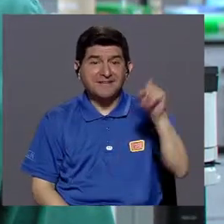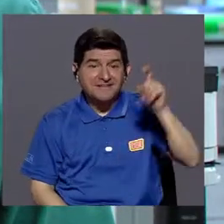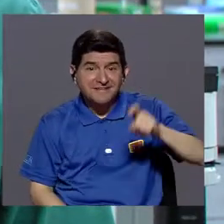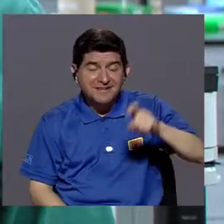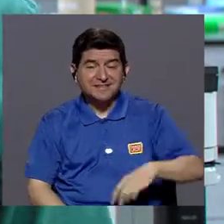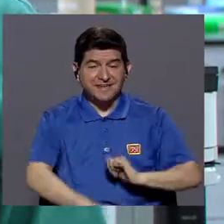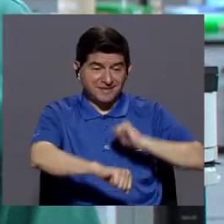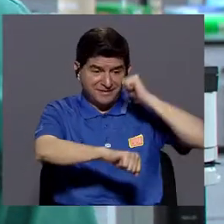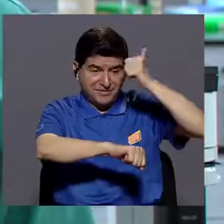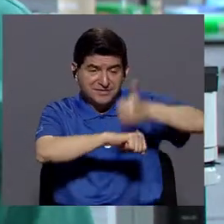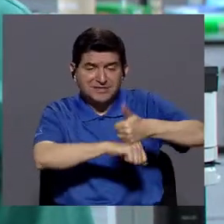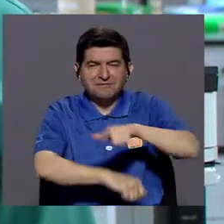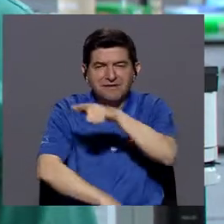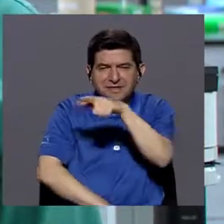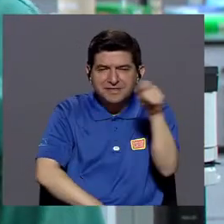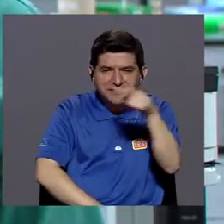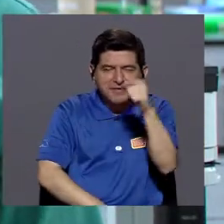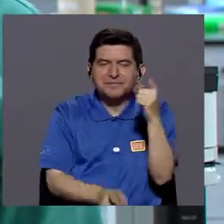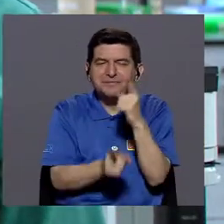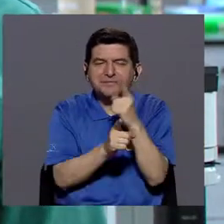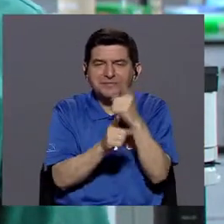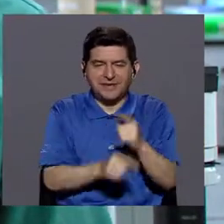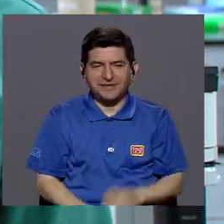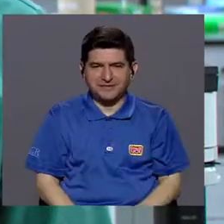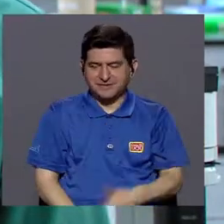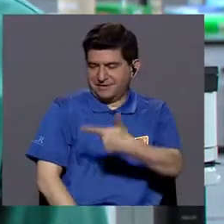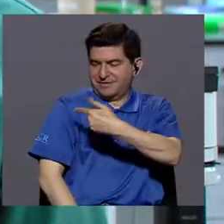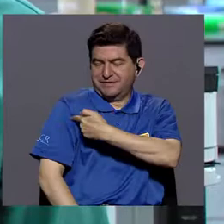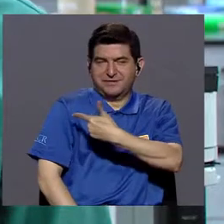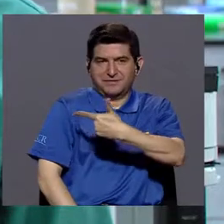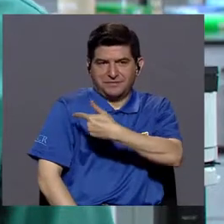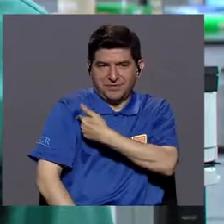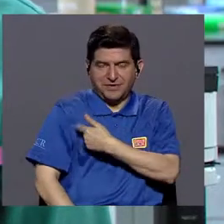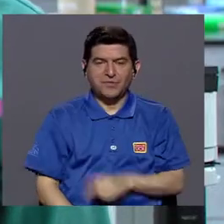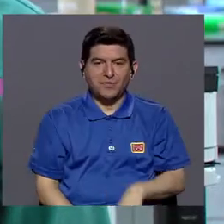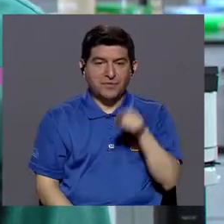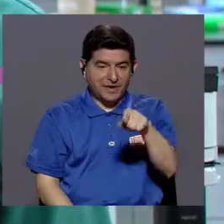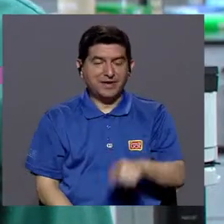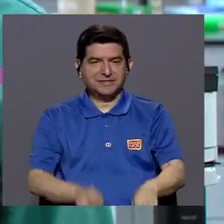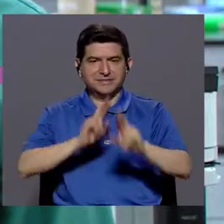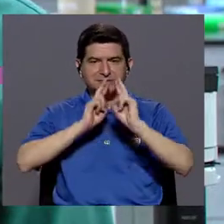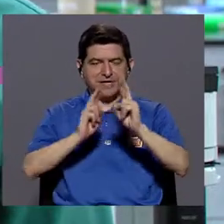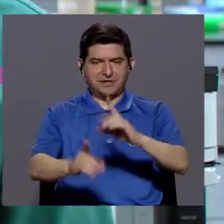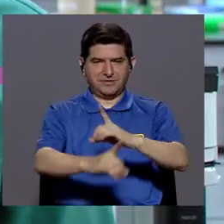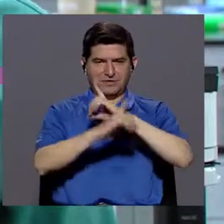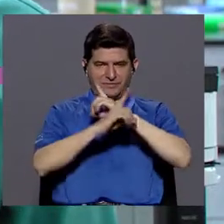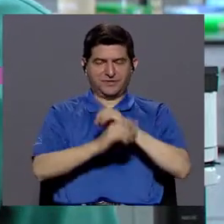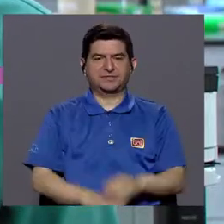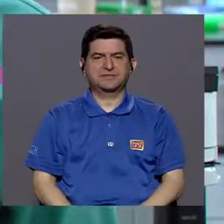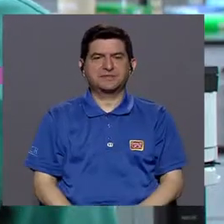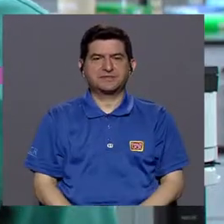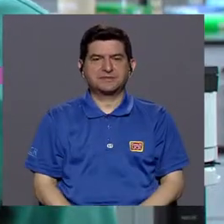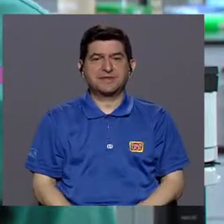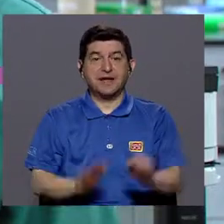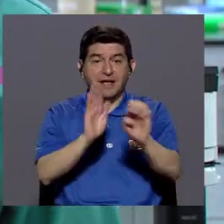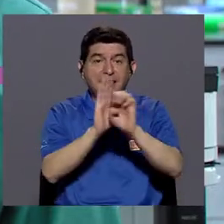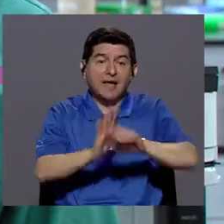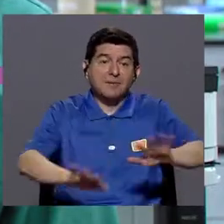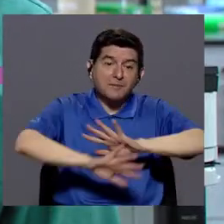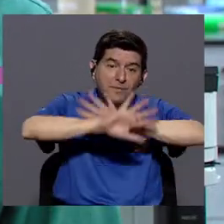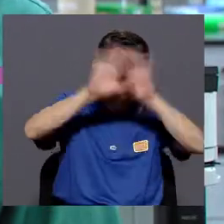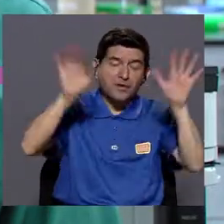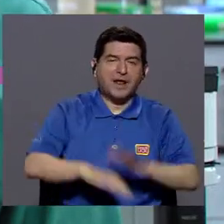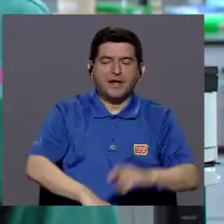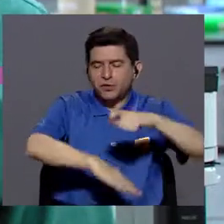está protegido. Por eso hay que establecer los meses ideales para que la vacuna levante esa respuesta. El